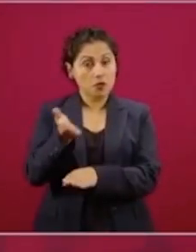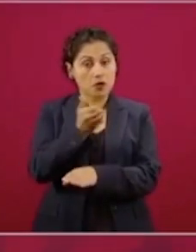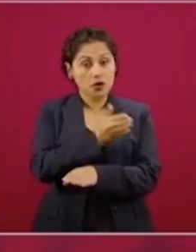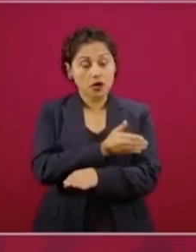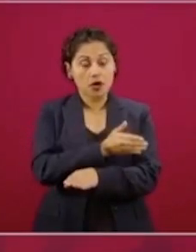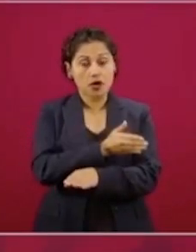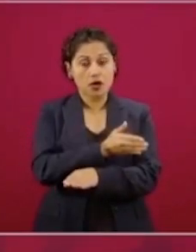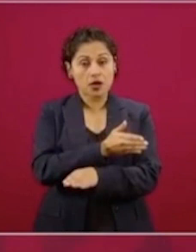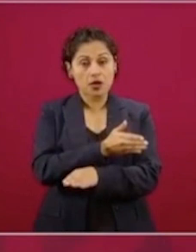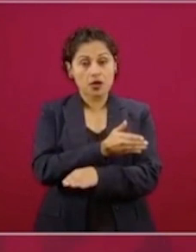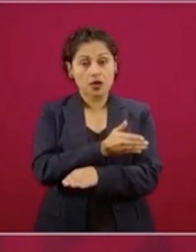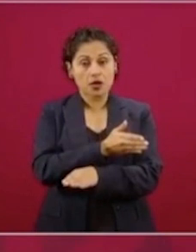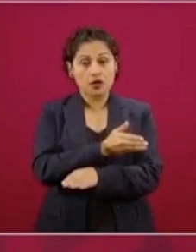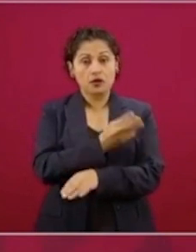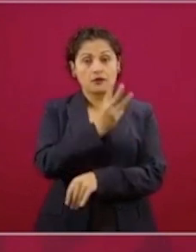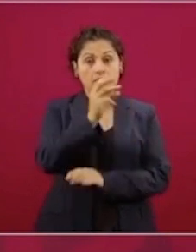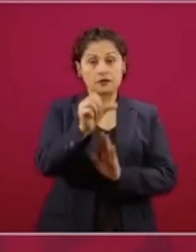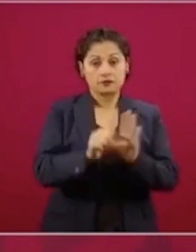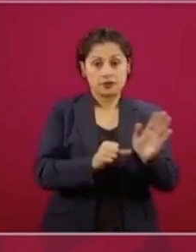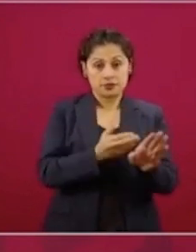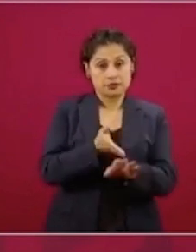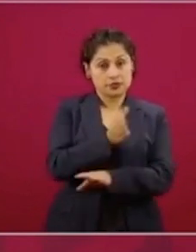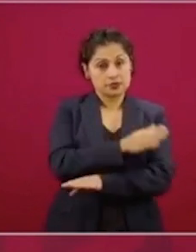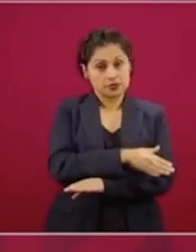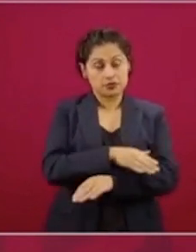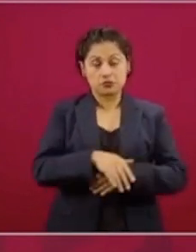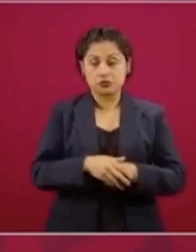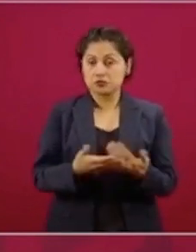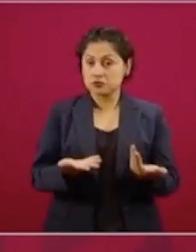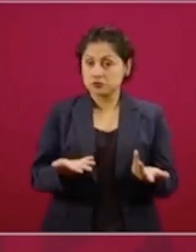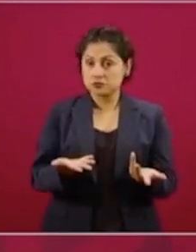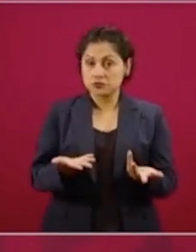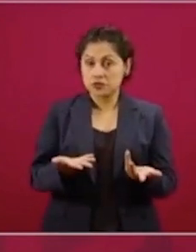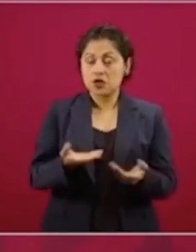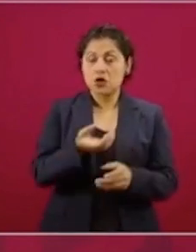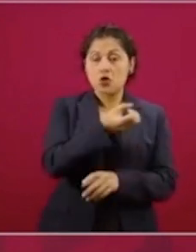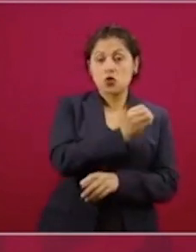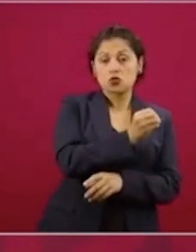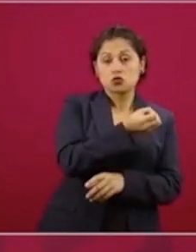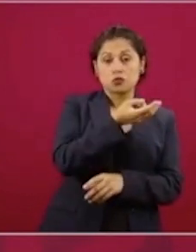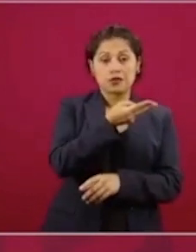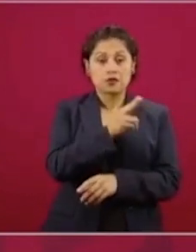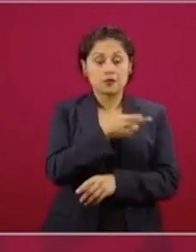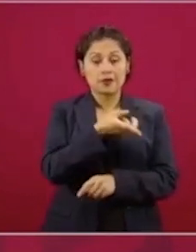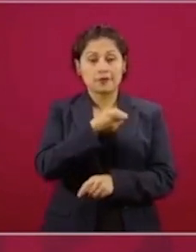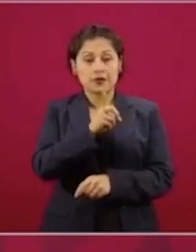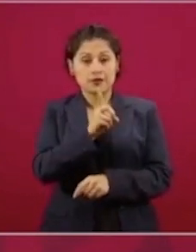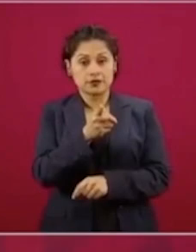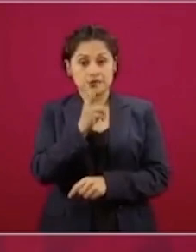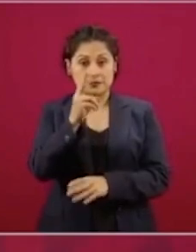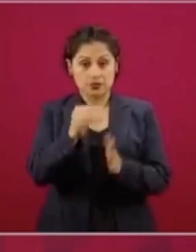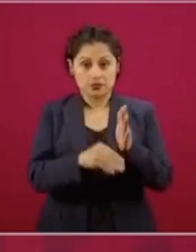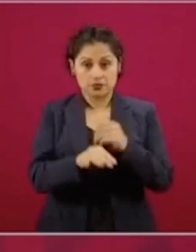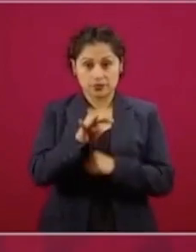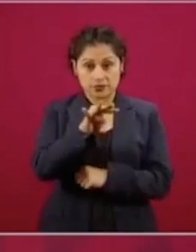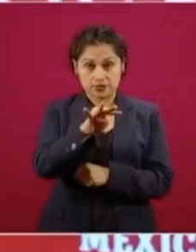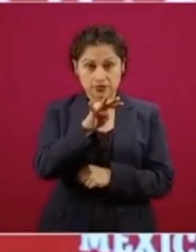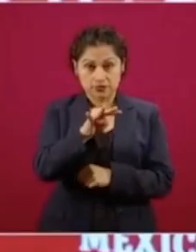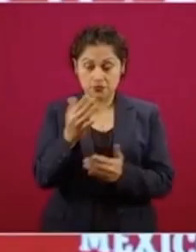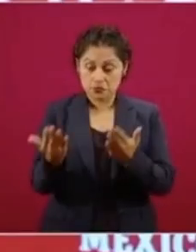anterior, es decir, octubre, noviembre, diciembre del año pasado,